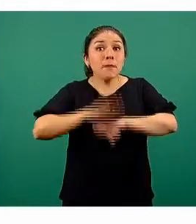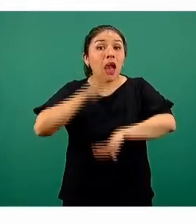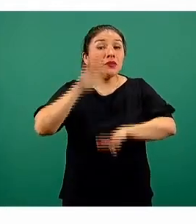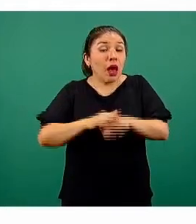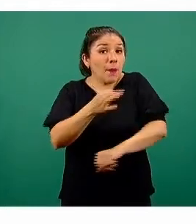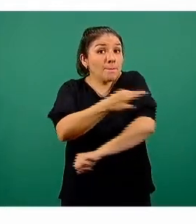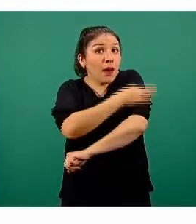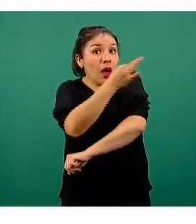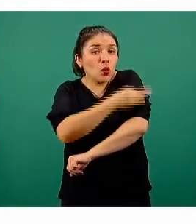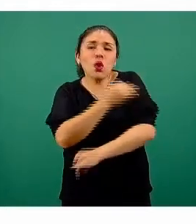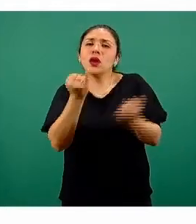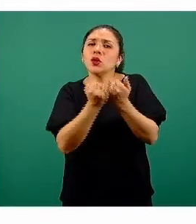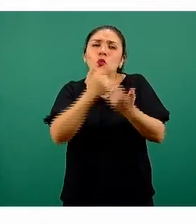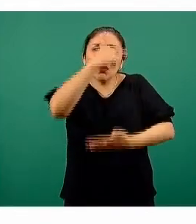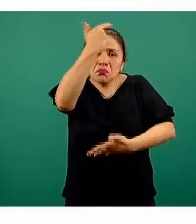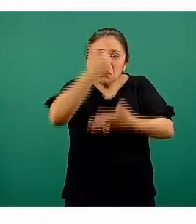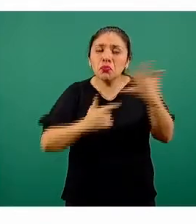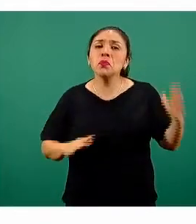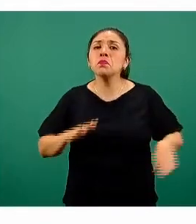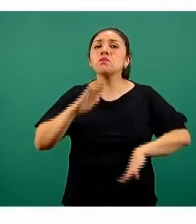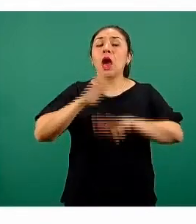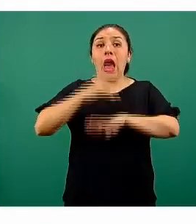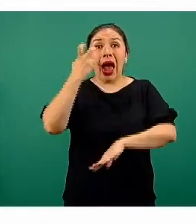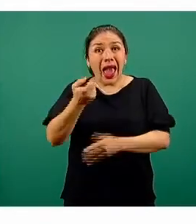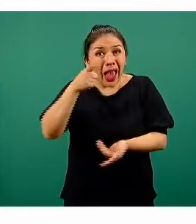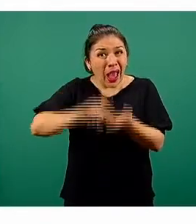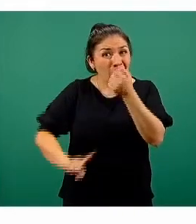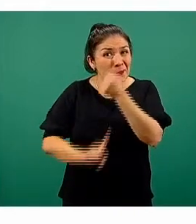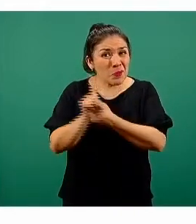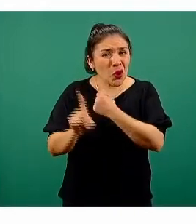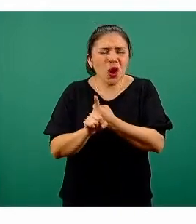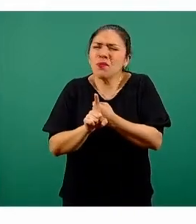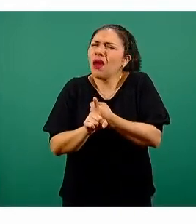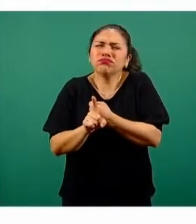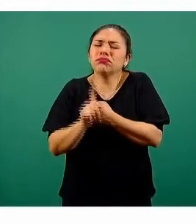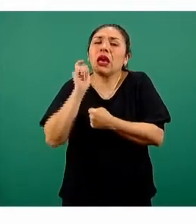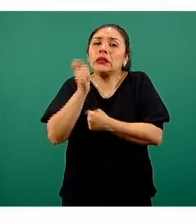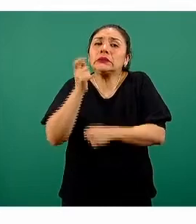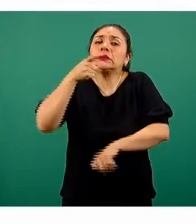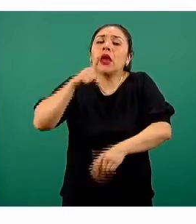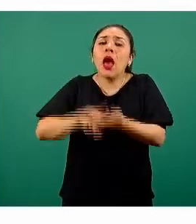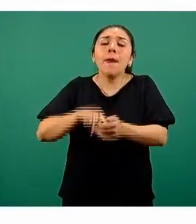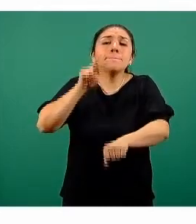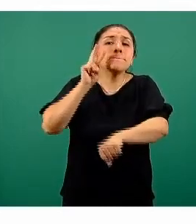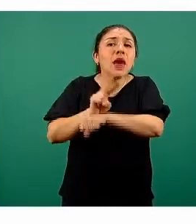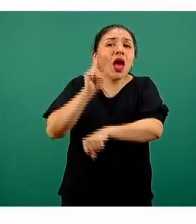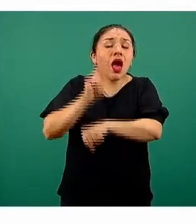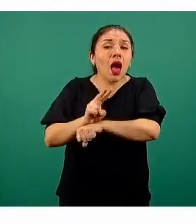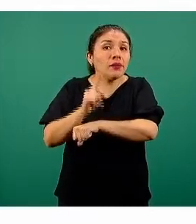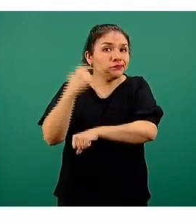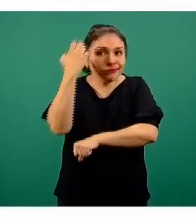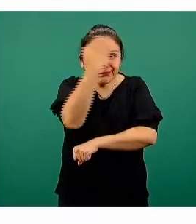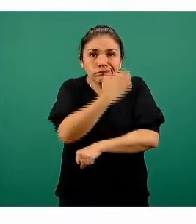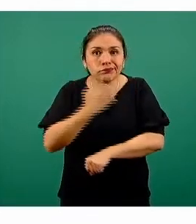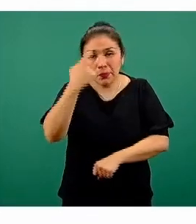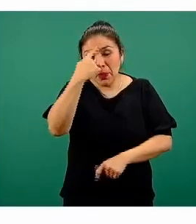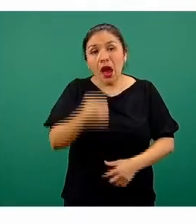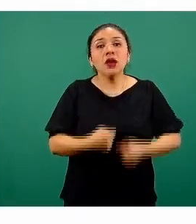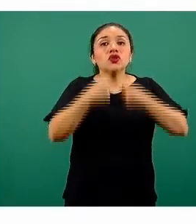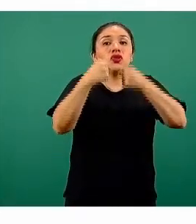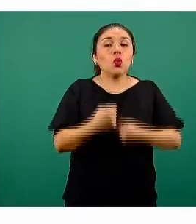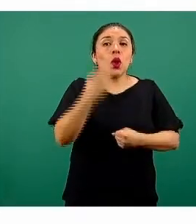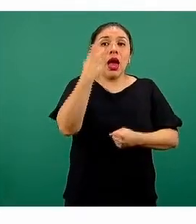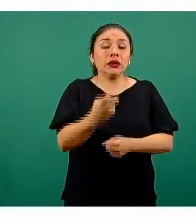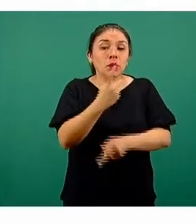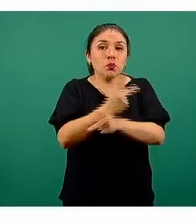se irán sumando. Esto no representa un problema, esto es justamente la vigilancia, la fármaco vigilancia de la seguridad de